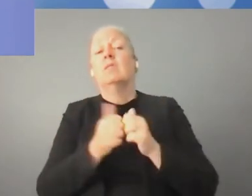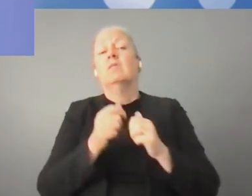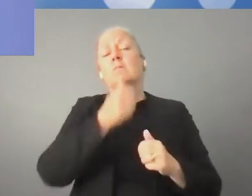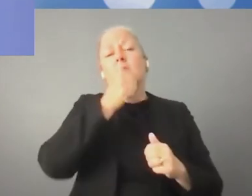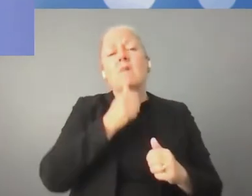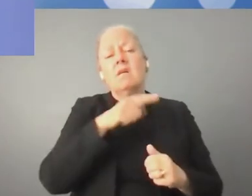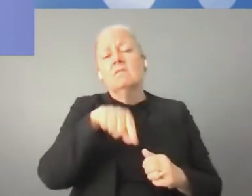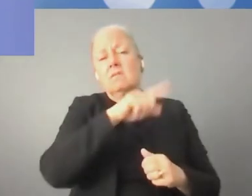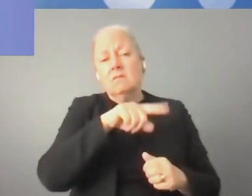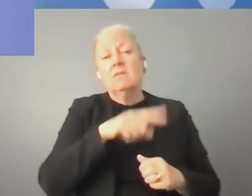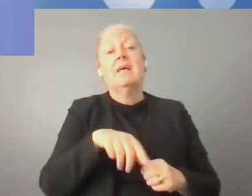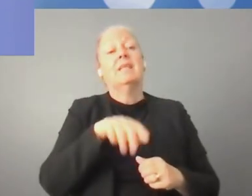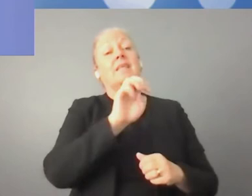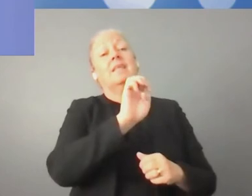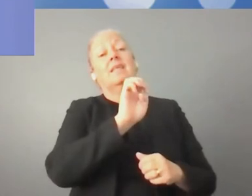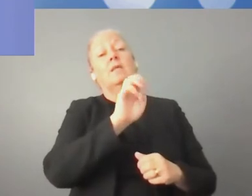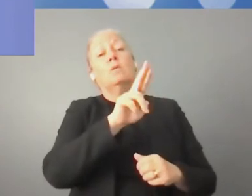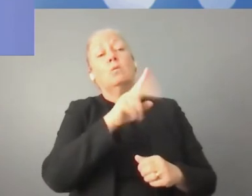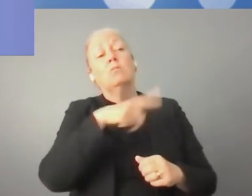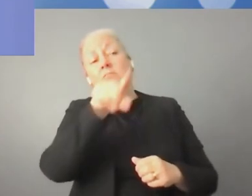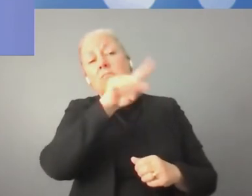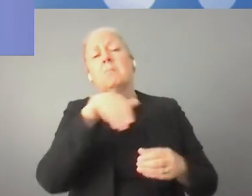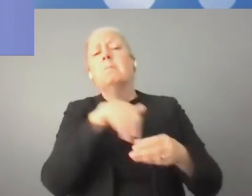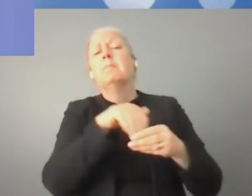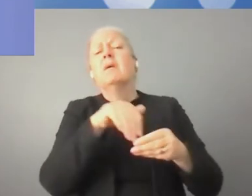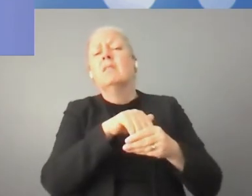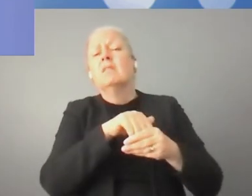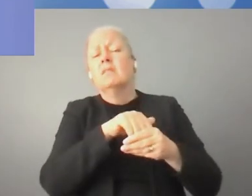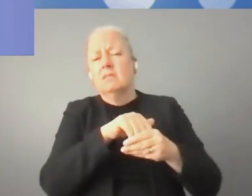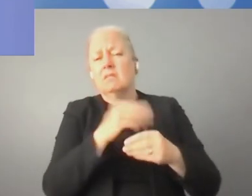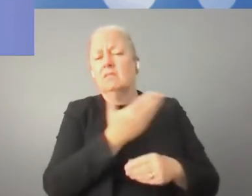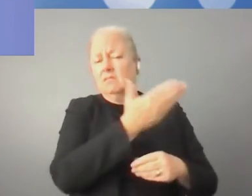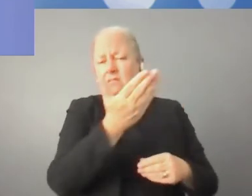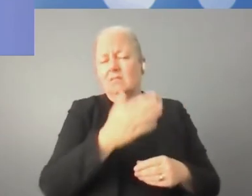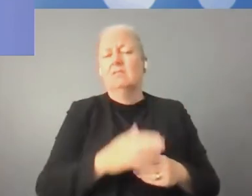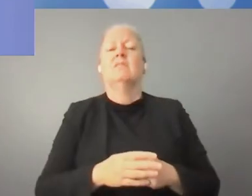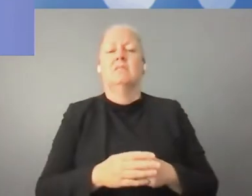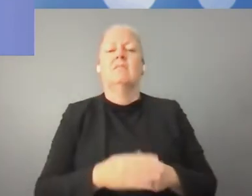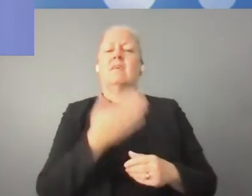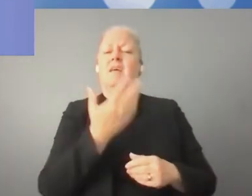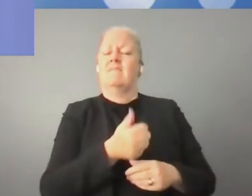Voy a referirme al caso de Francia. En Francia